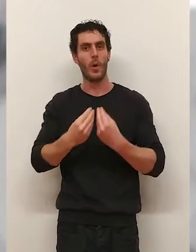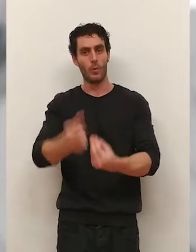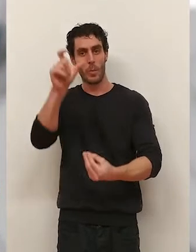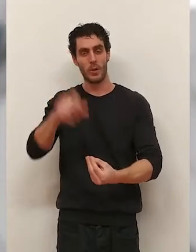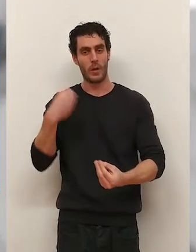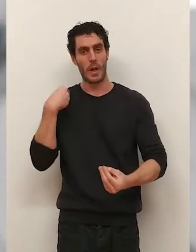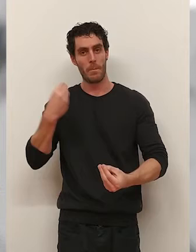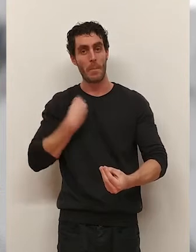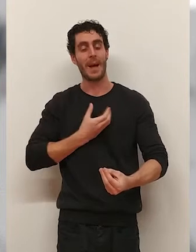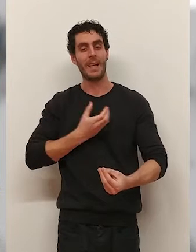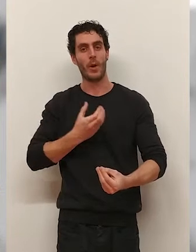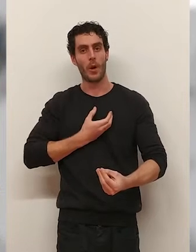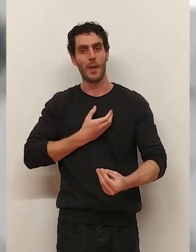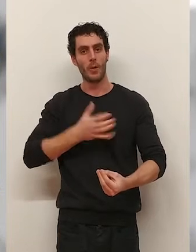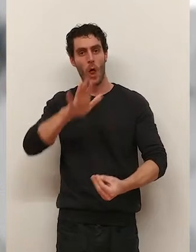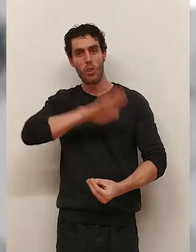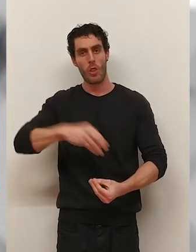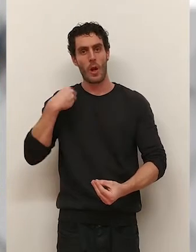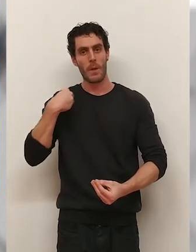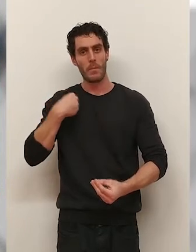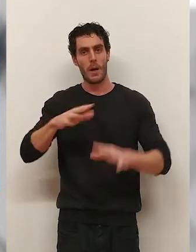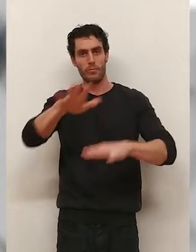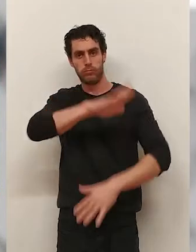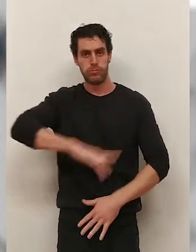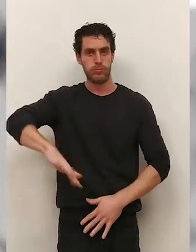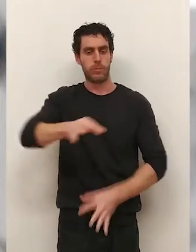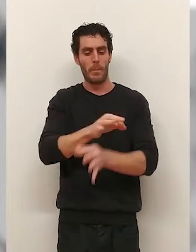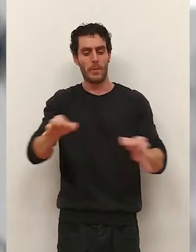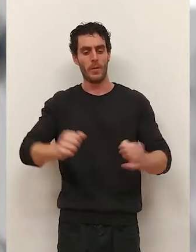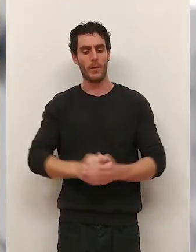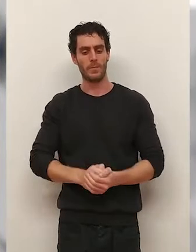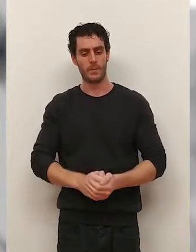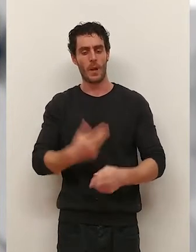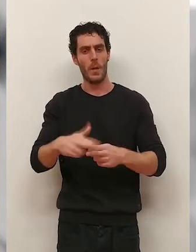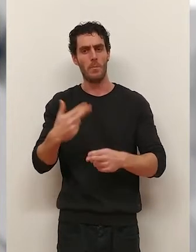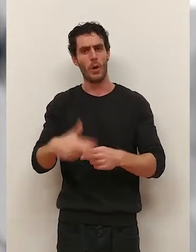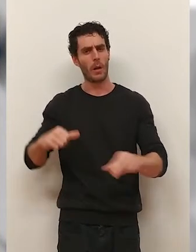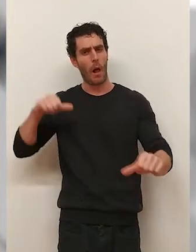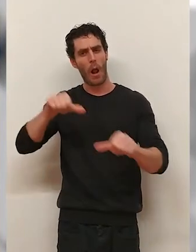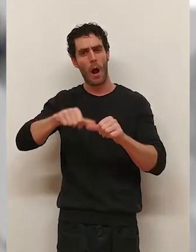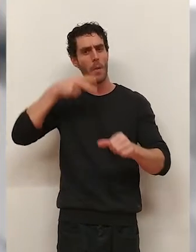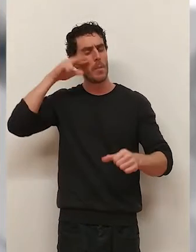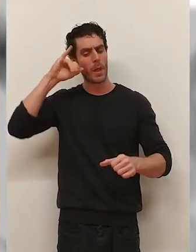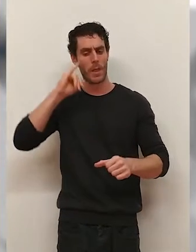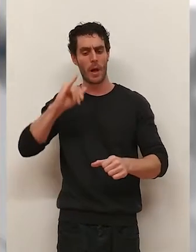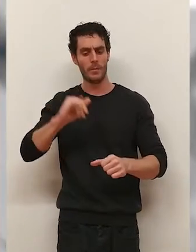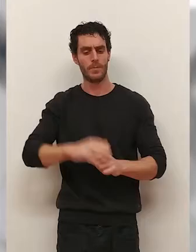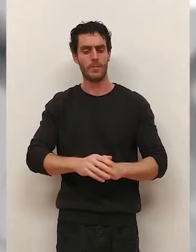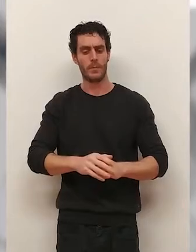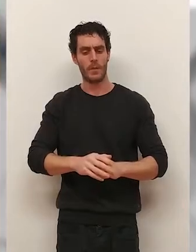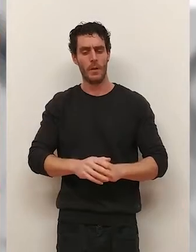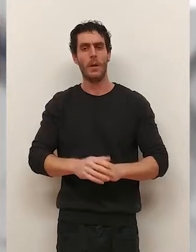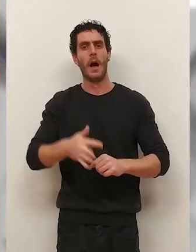con él en el consistorio, un lugar que conoce bien. Es un veterano de la política municipal, la más